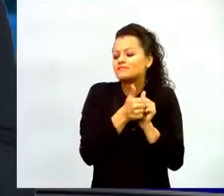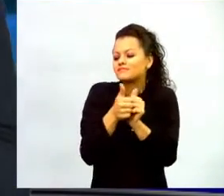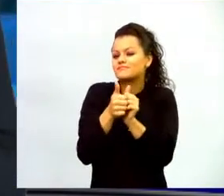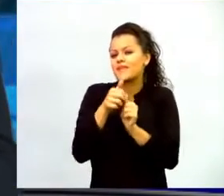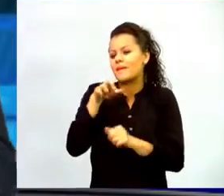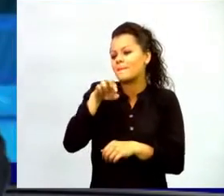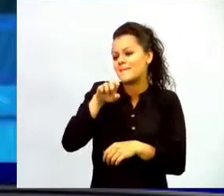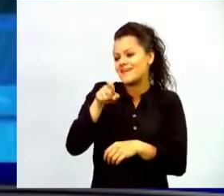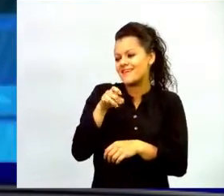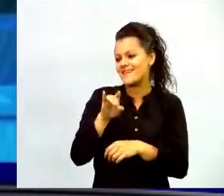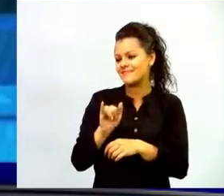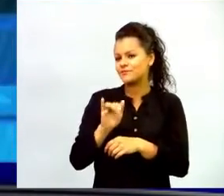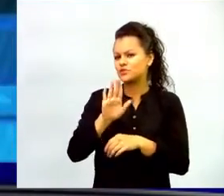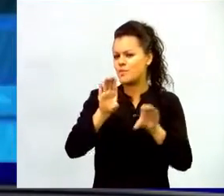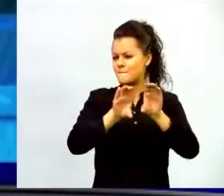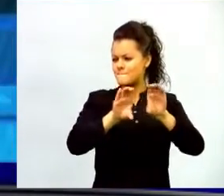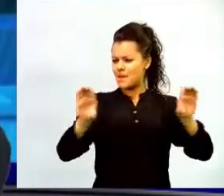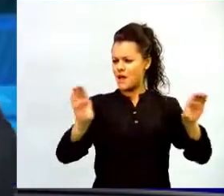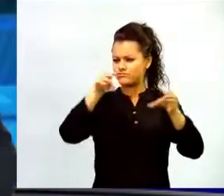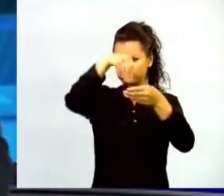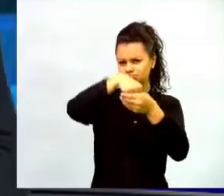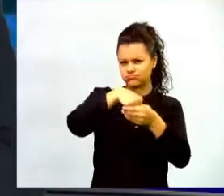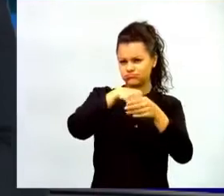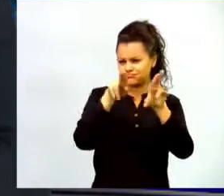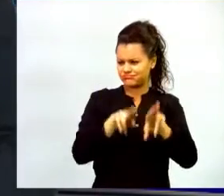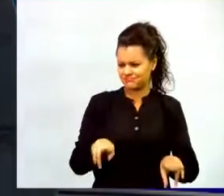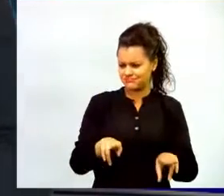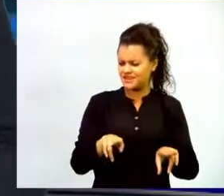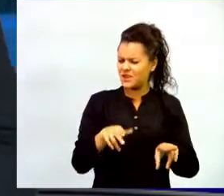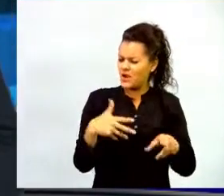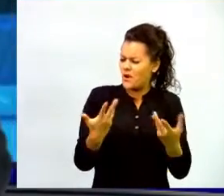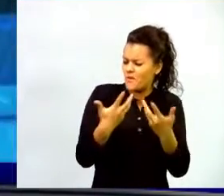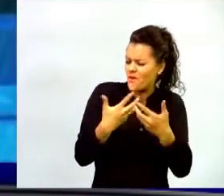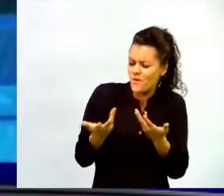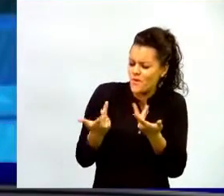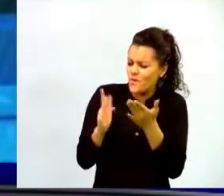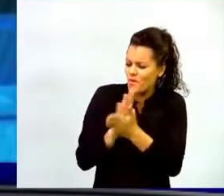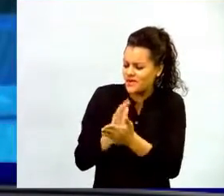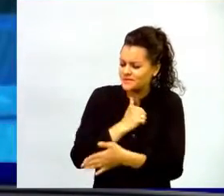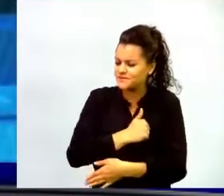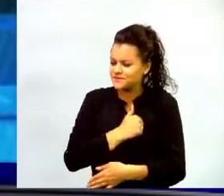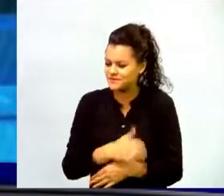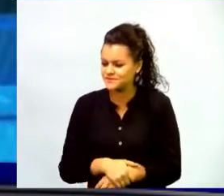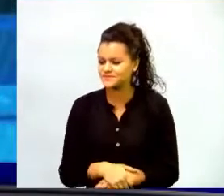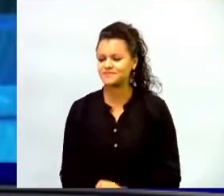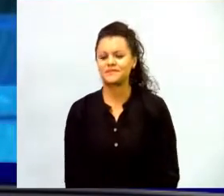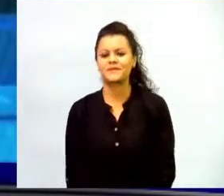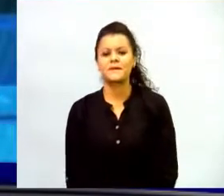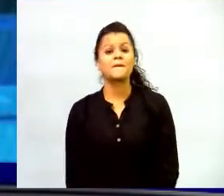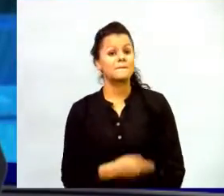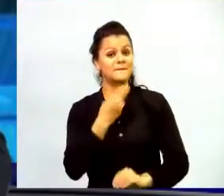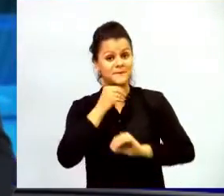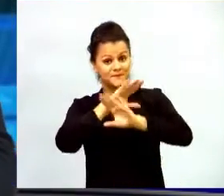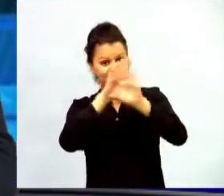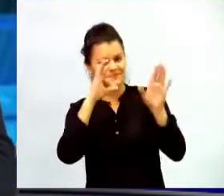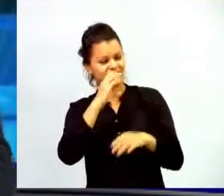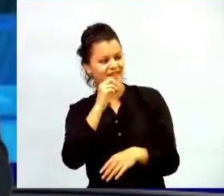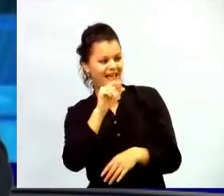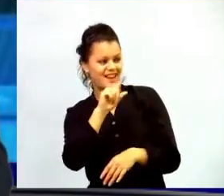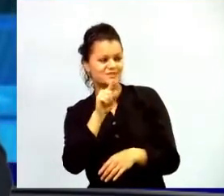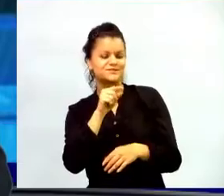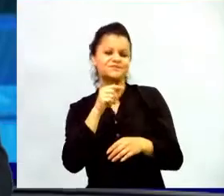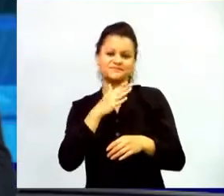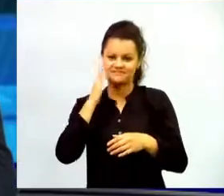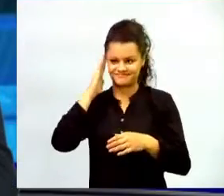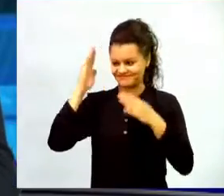Cuéntanos, Juan, sobre esa plataforma. Cuéntanos de PEGI. Buenos días, Carlos. Un saludo muy especial a quienes me acompañan aquí en